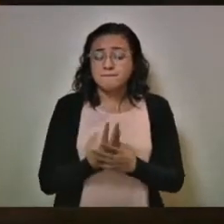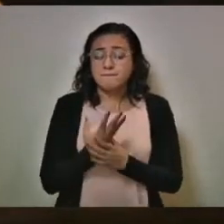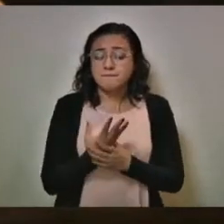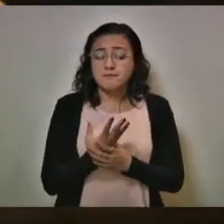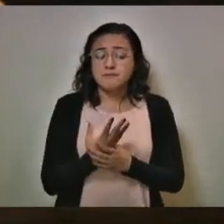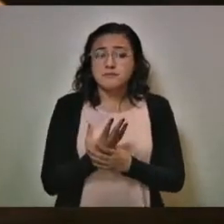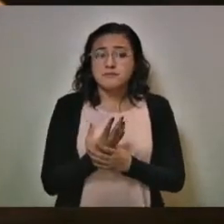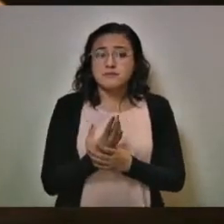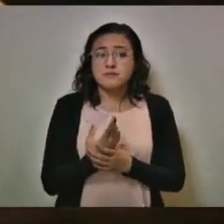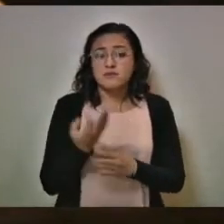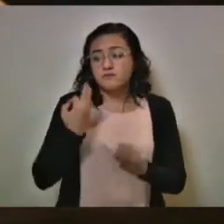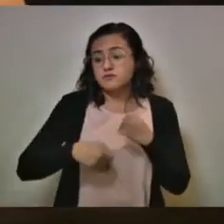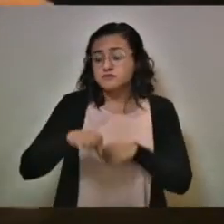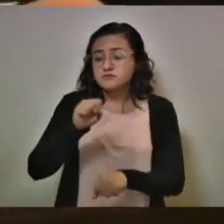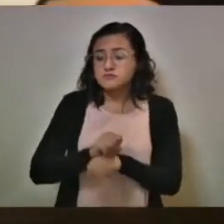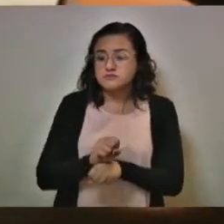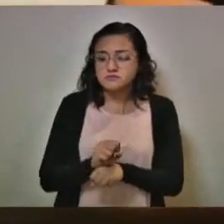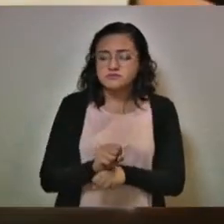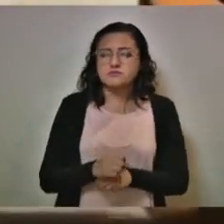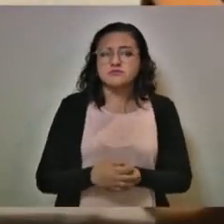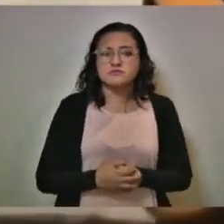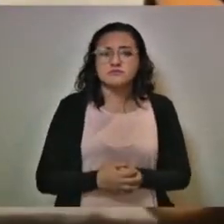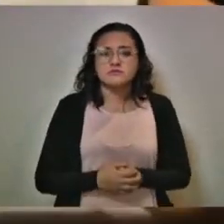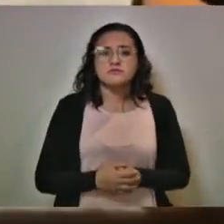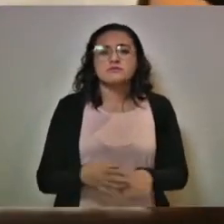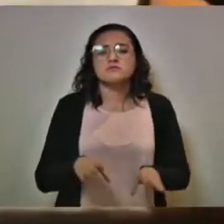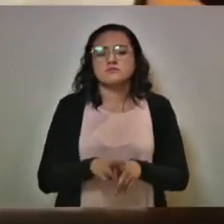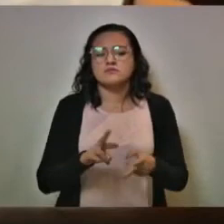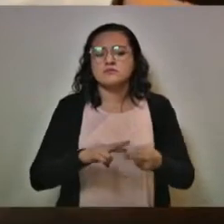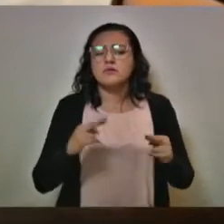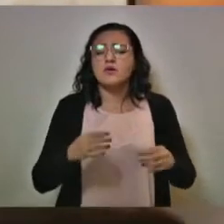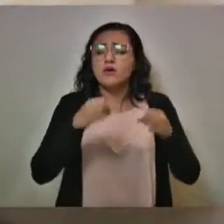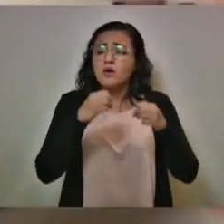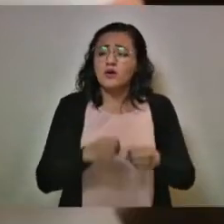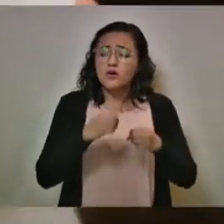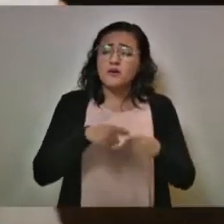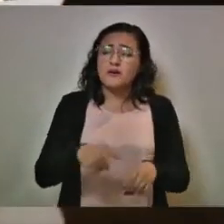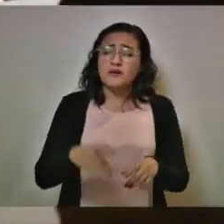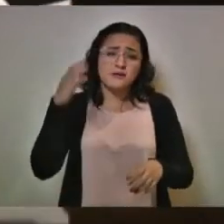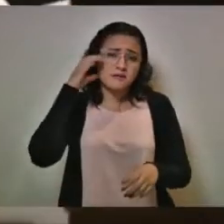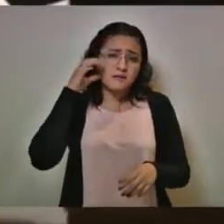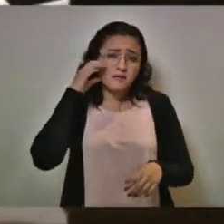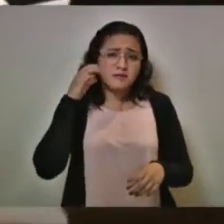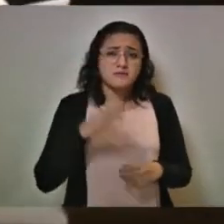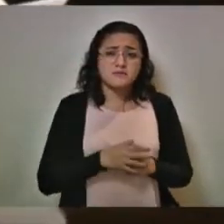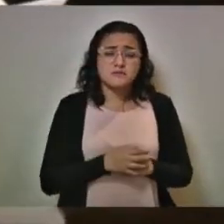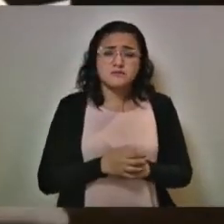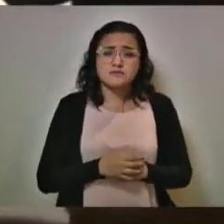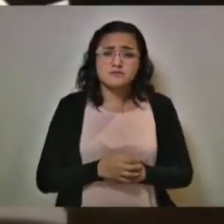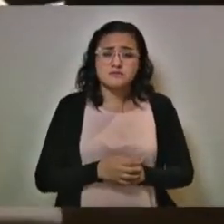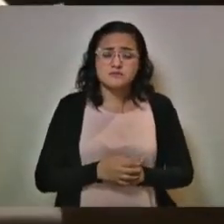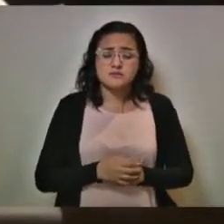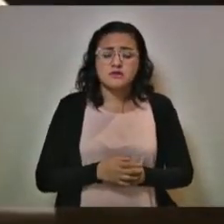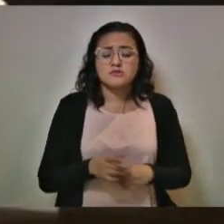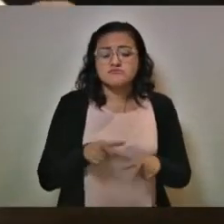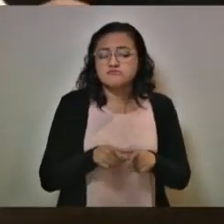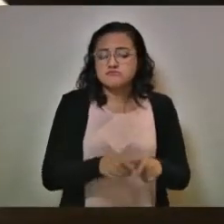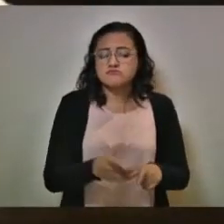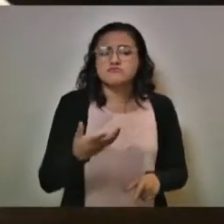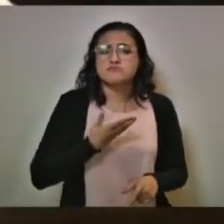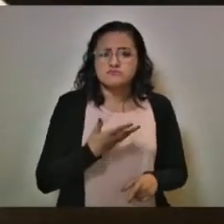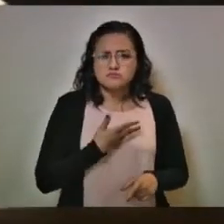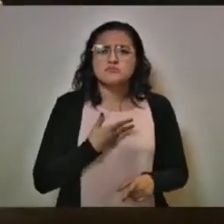durante el fin de semana, señor. En relación a la ocupación hospitalaria, tenemos o continuamos